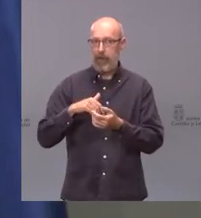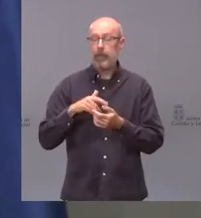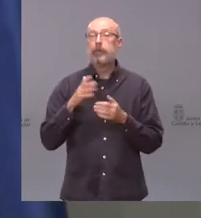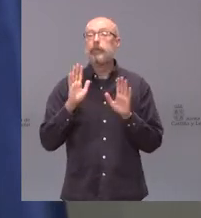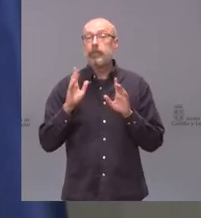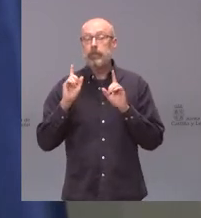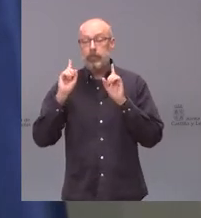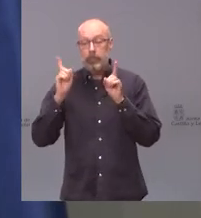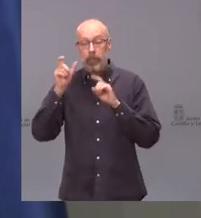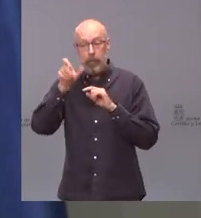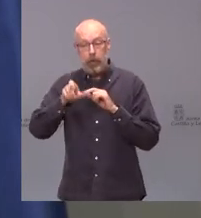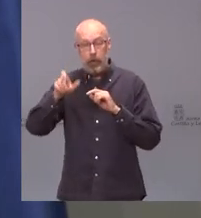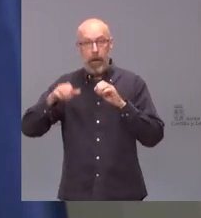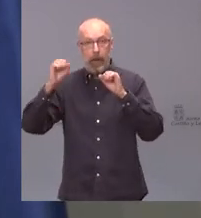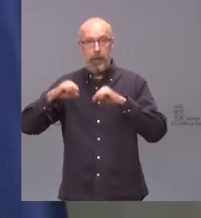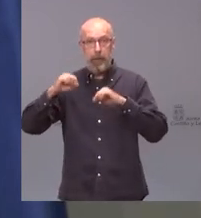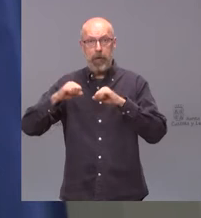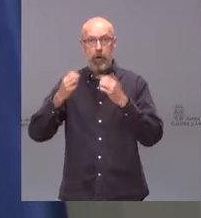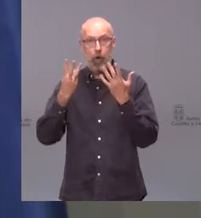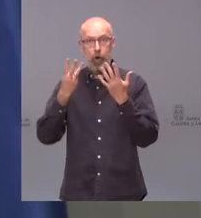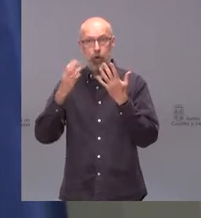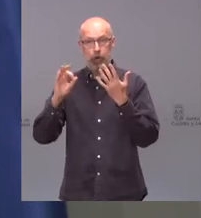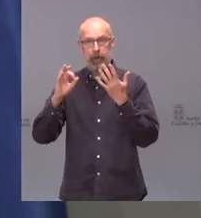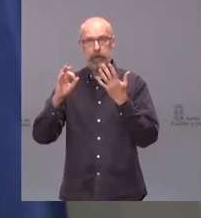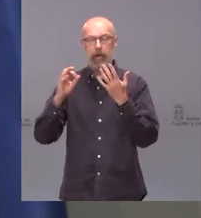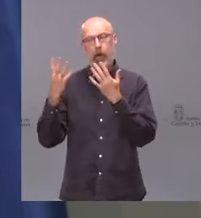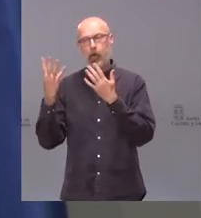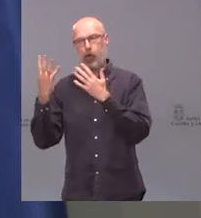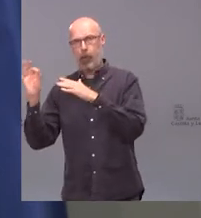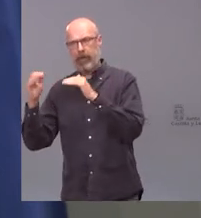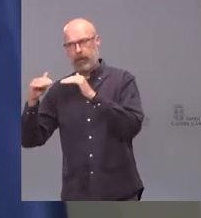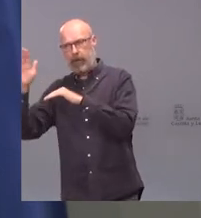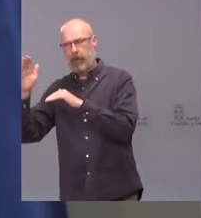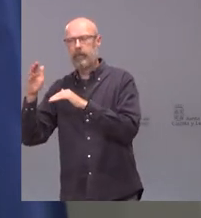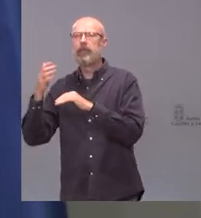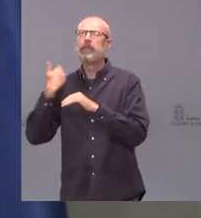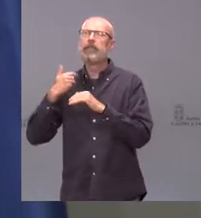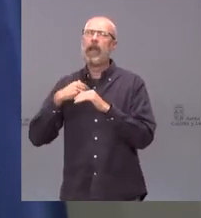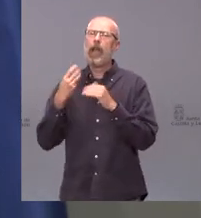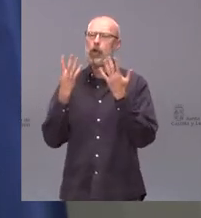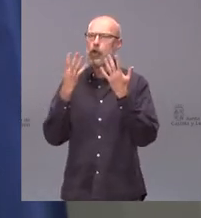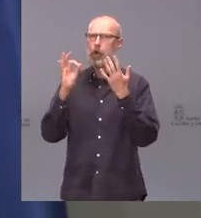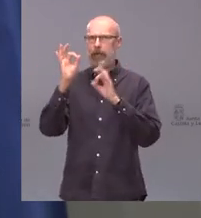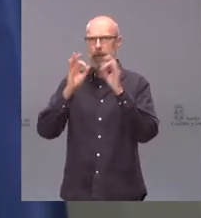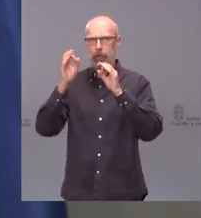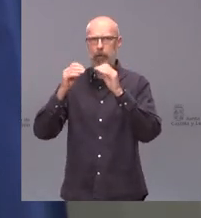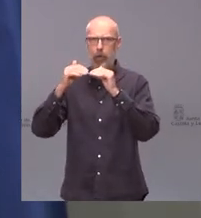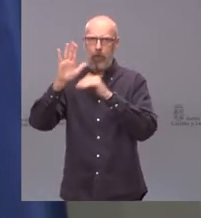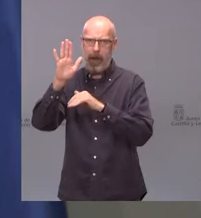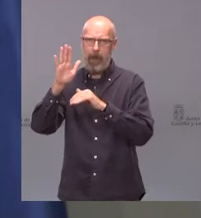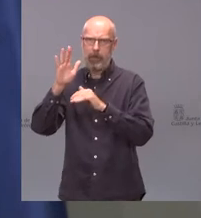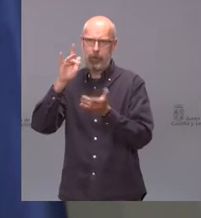de 80 y 90 años están por encima del 90 y tantos por ciento con al menos